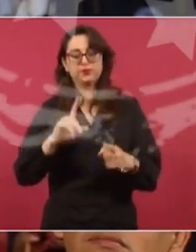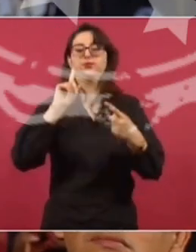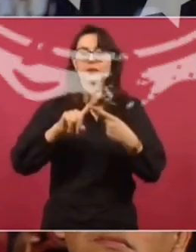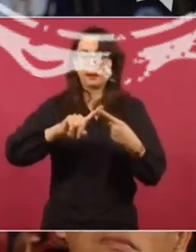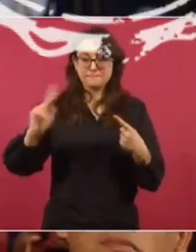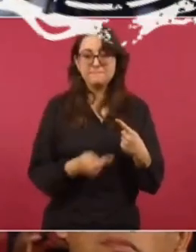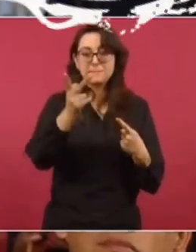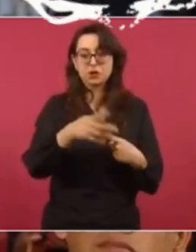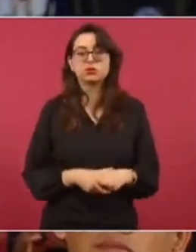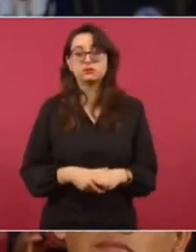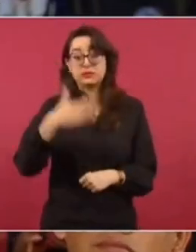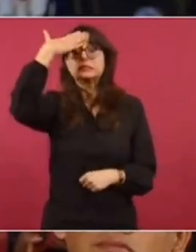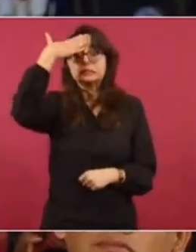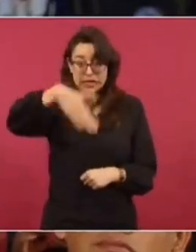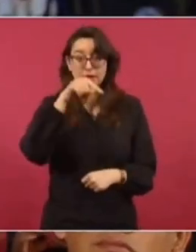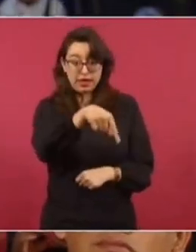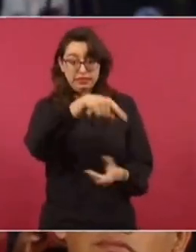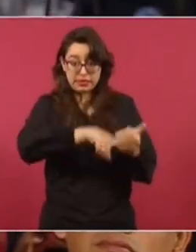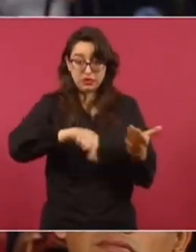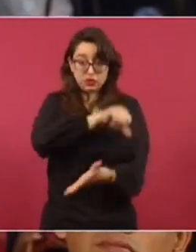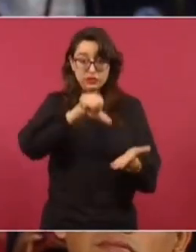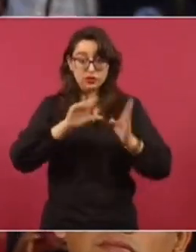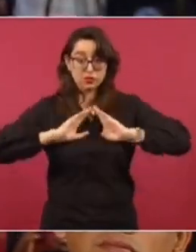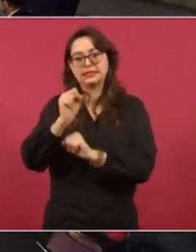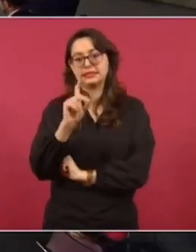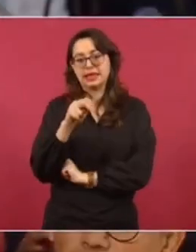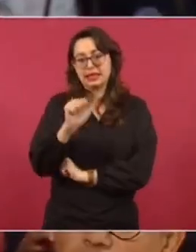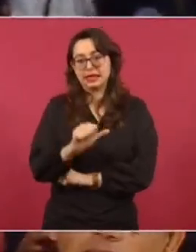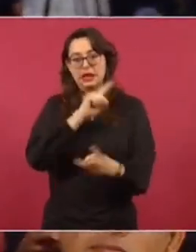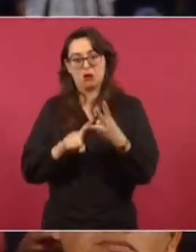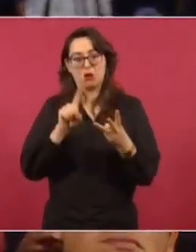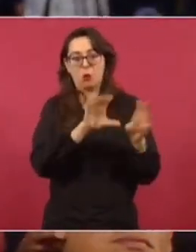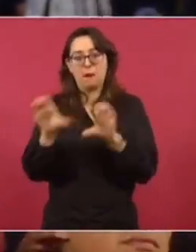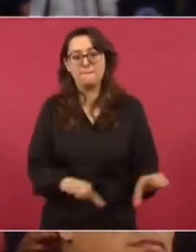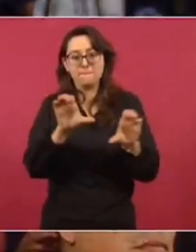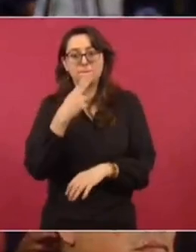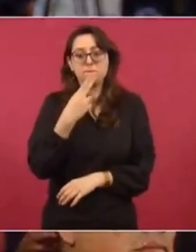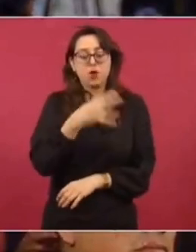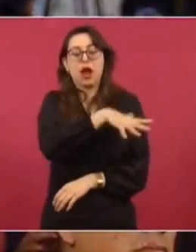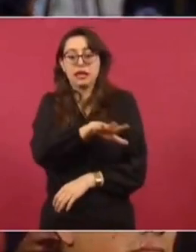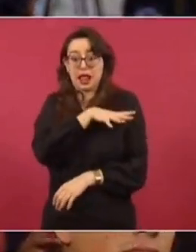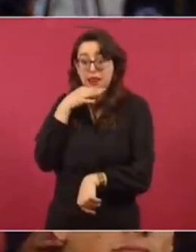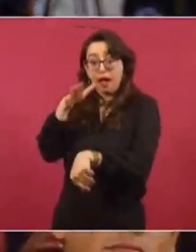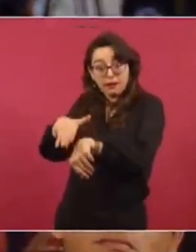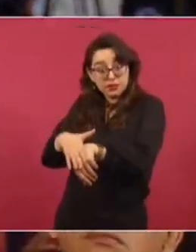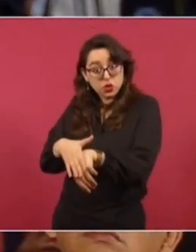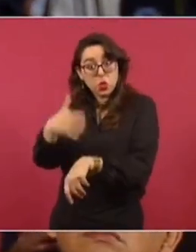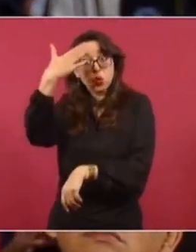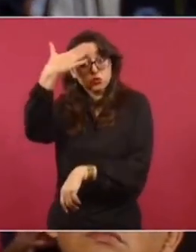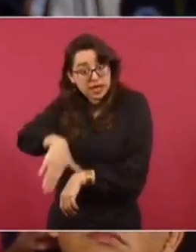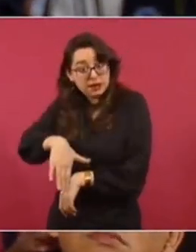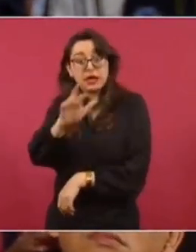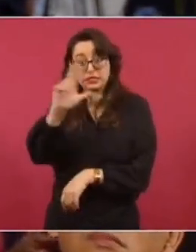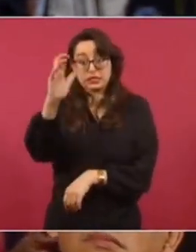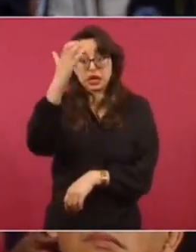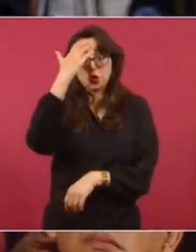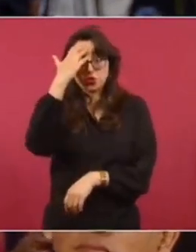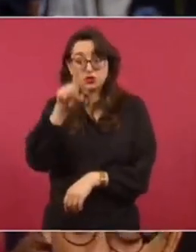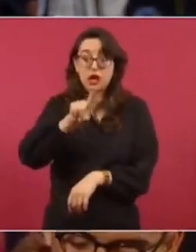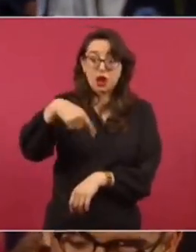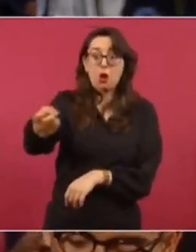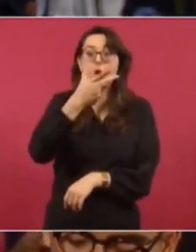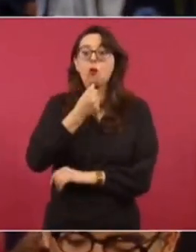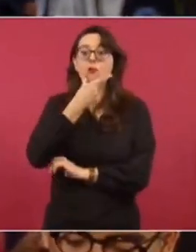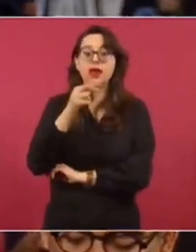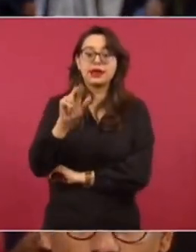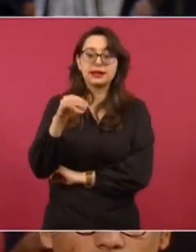¿Usted sabía sobre la existencia y las actividades de este Centro Militar de Inteligencia? ¿Qué le ha comentado a usted el General Sandoval? ¿Reconoció que la Sedena intervino en el teléfono del